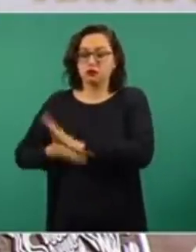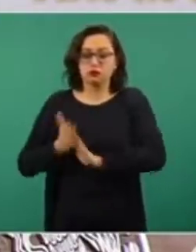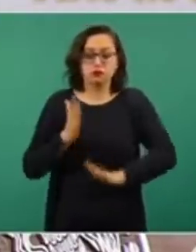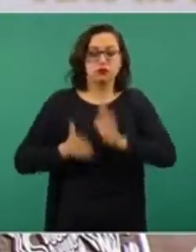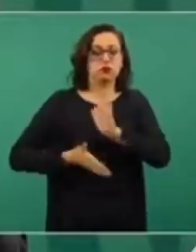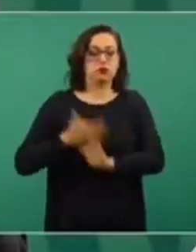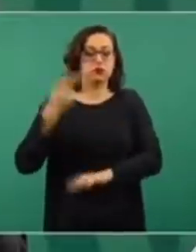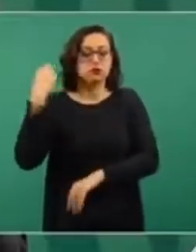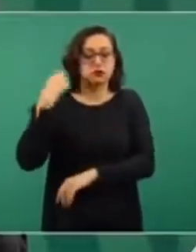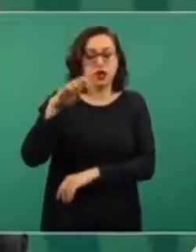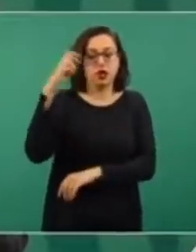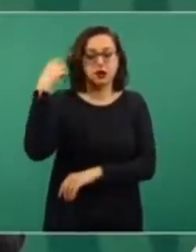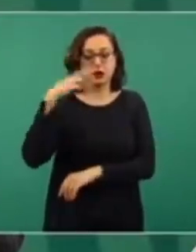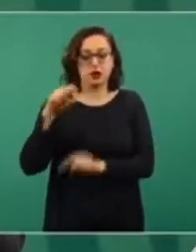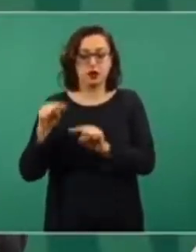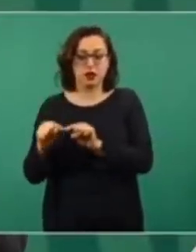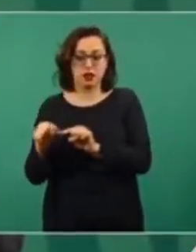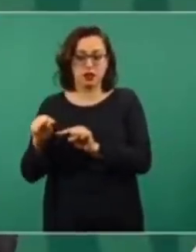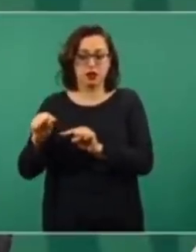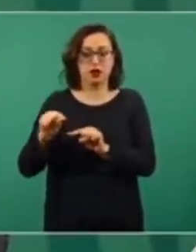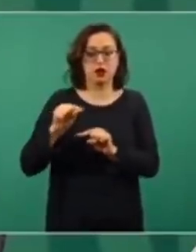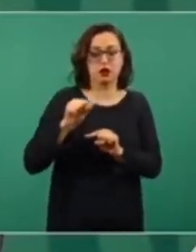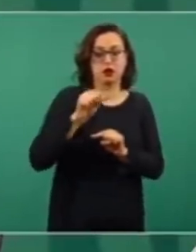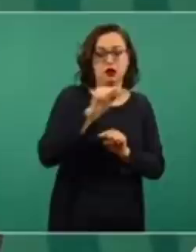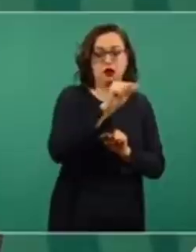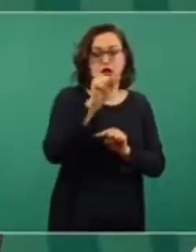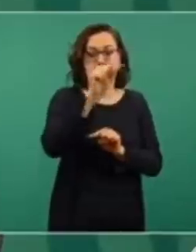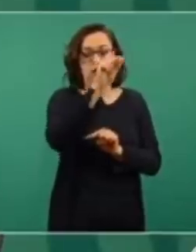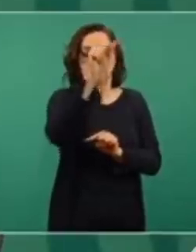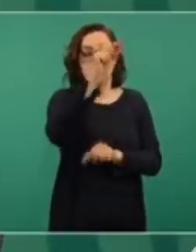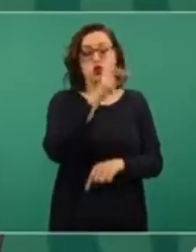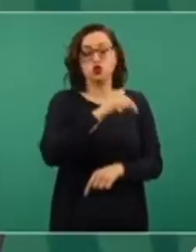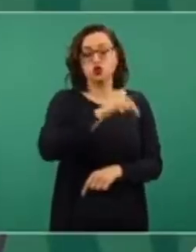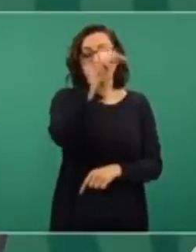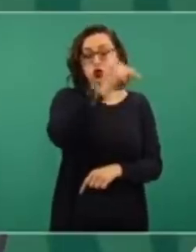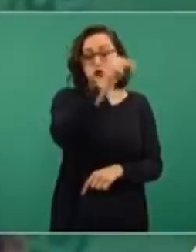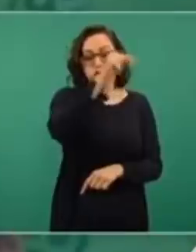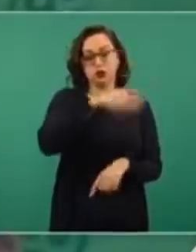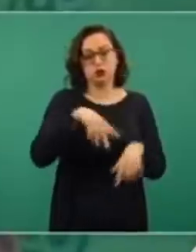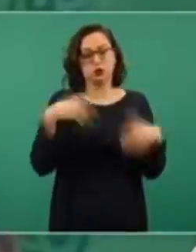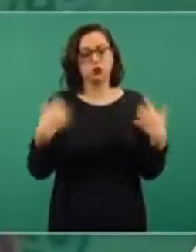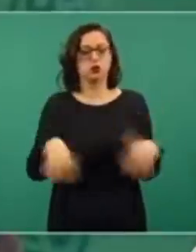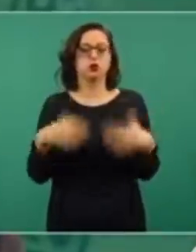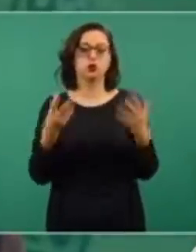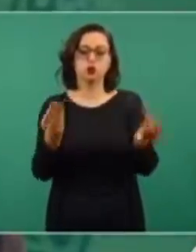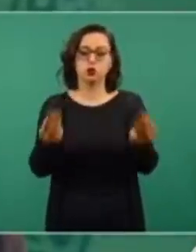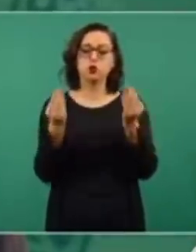Ya sabemos todos que hay muchos riesgos.